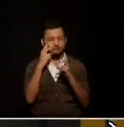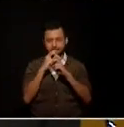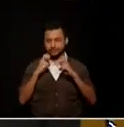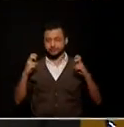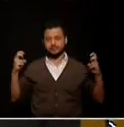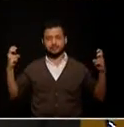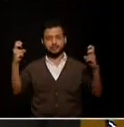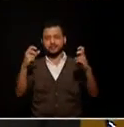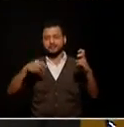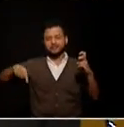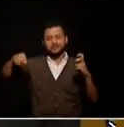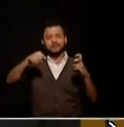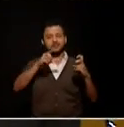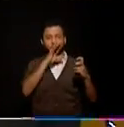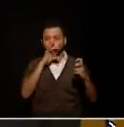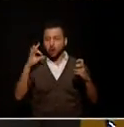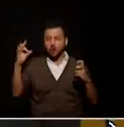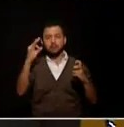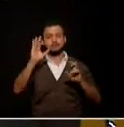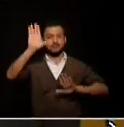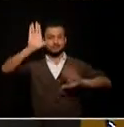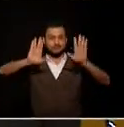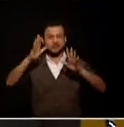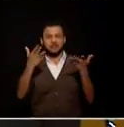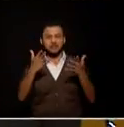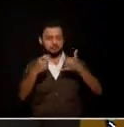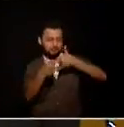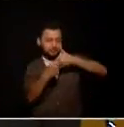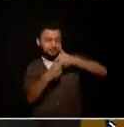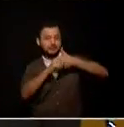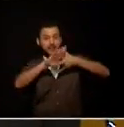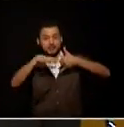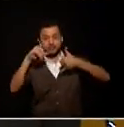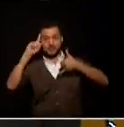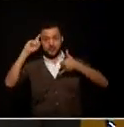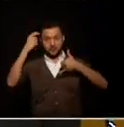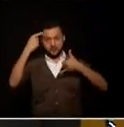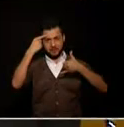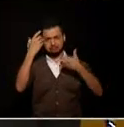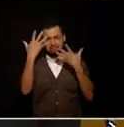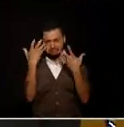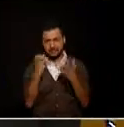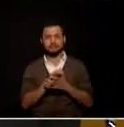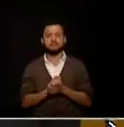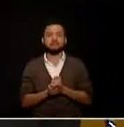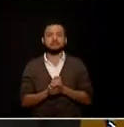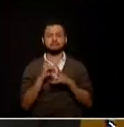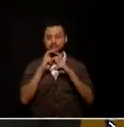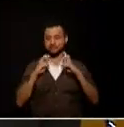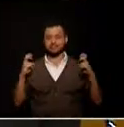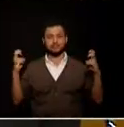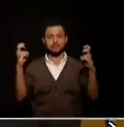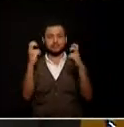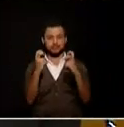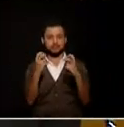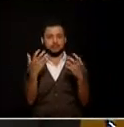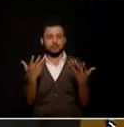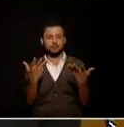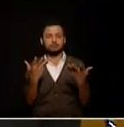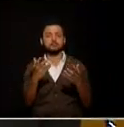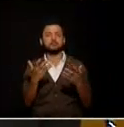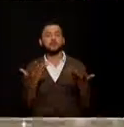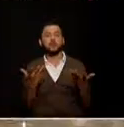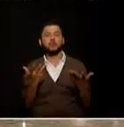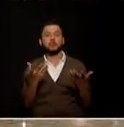desde la casa museo pedronel gómez atrás de los candidatos cuando ellos estén hablando al fondo pueden ver ustedes